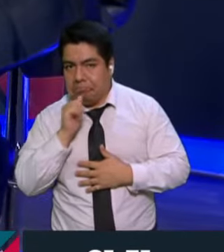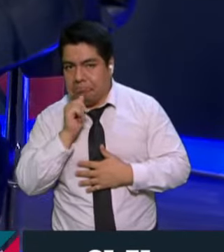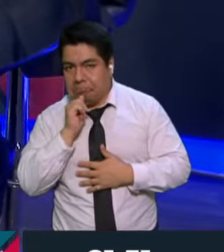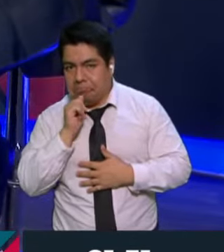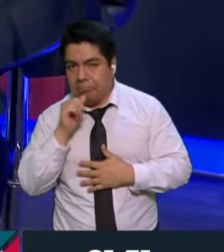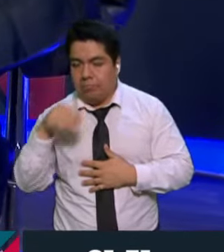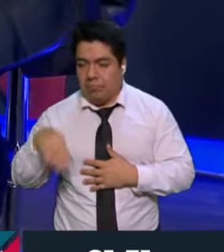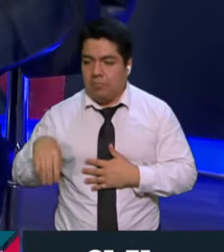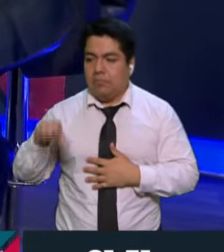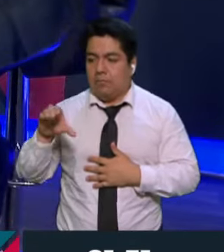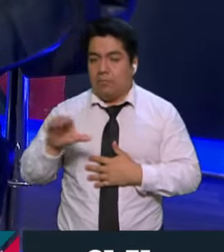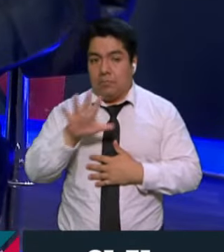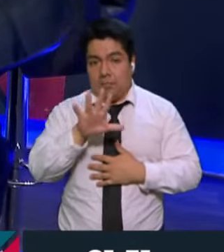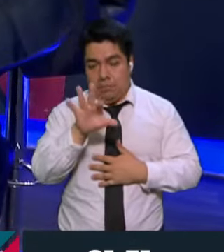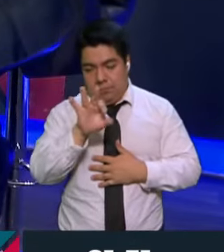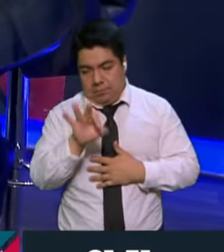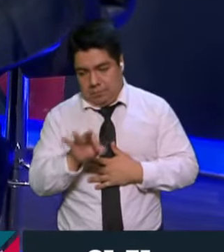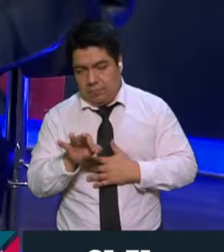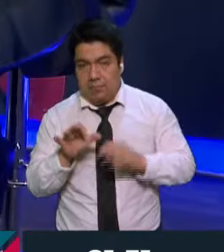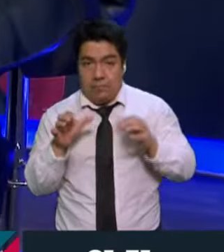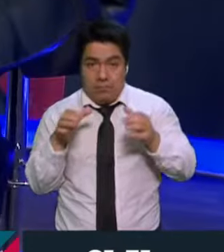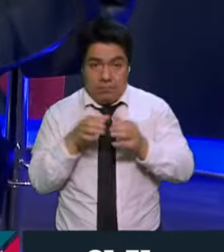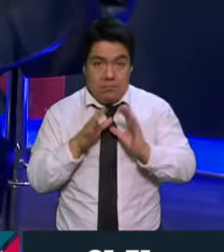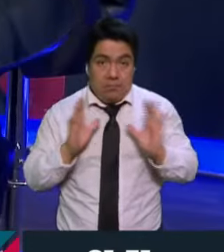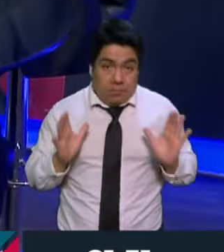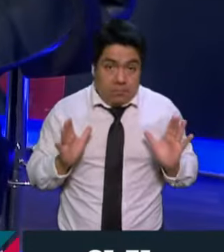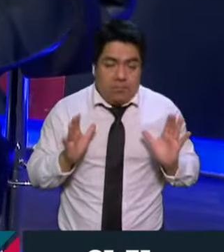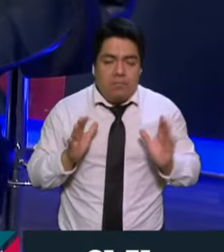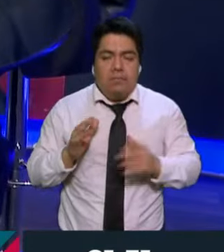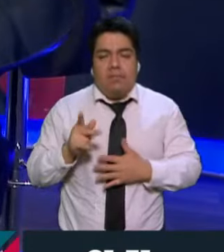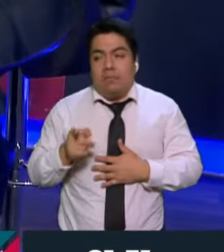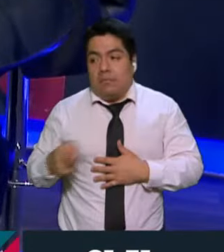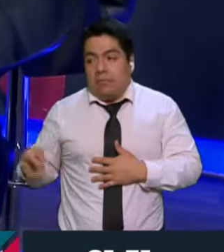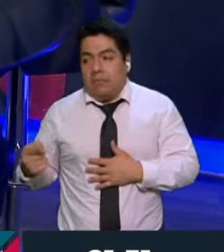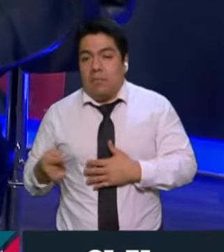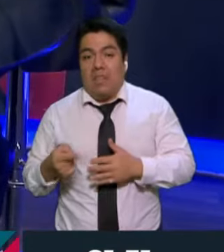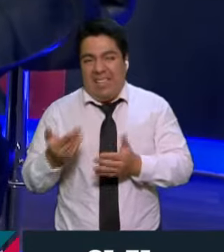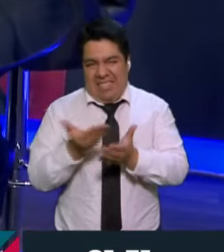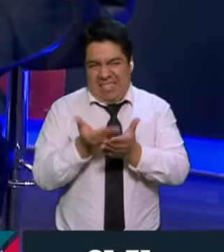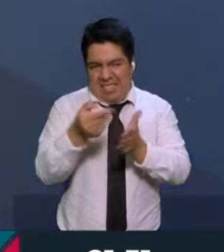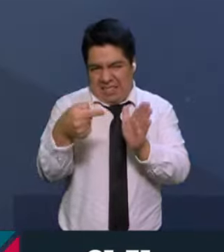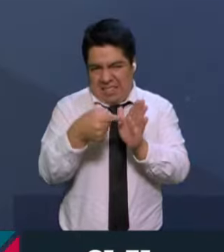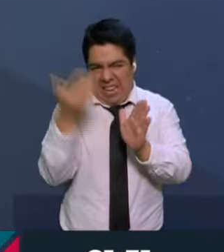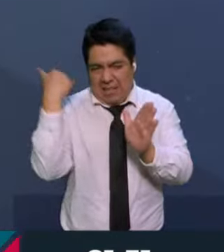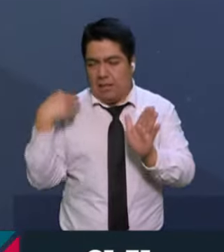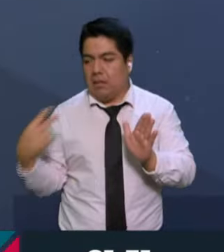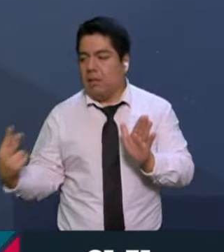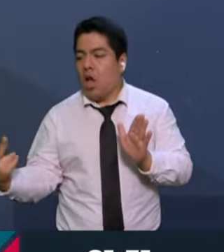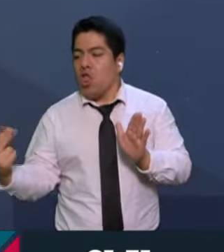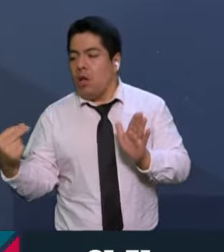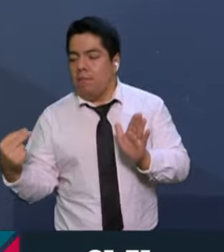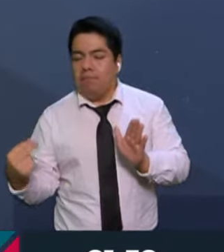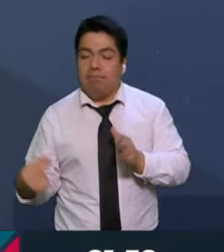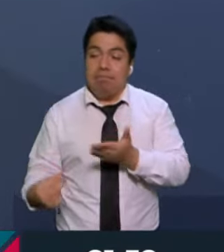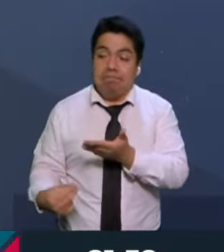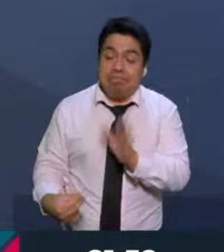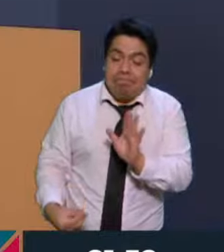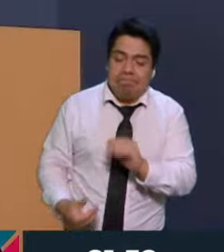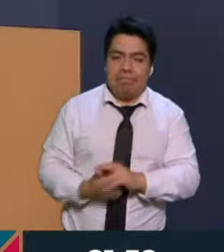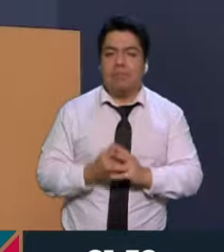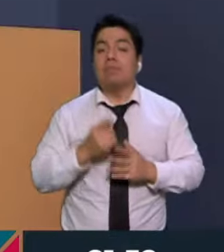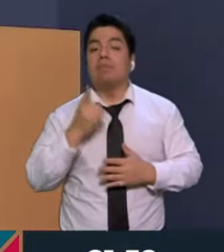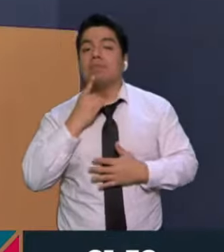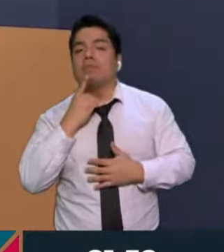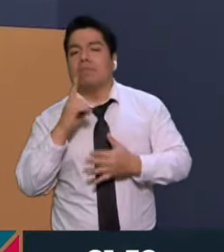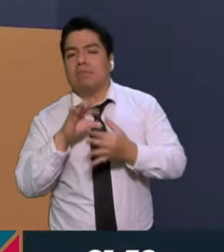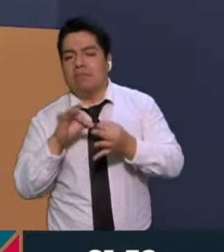MC tendría el 5% del Congreso, por ejemplo. Sin embargo, pues ellos votaron en contra de ese sistema. Ok. Diputado, algo que